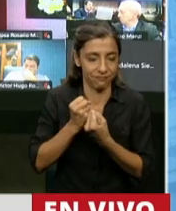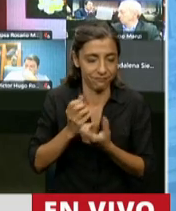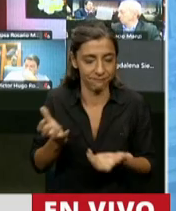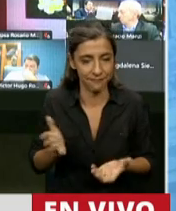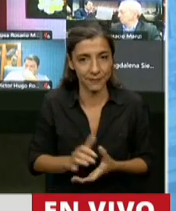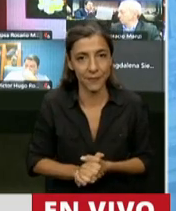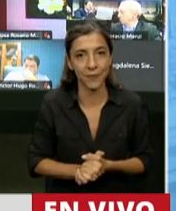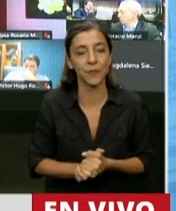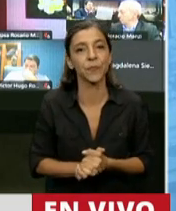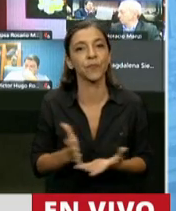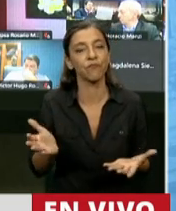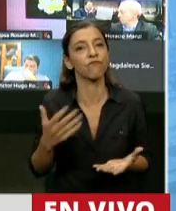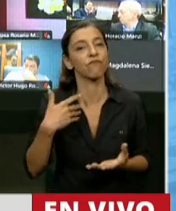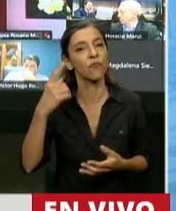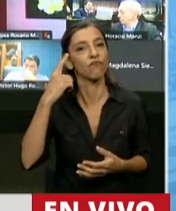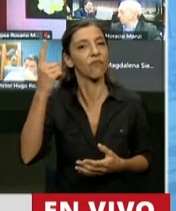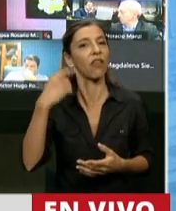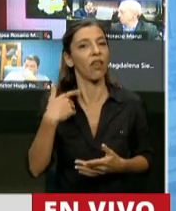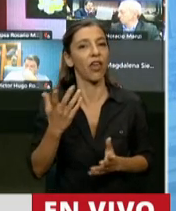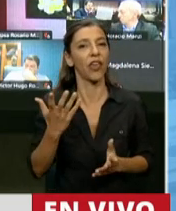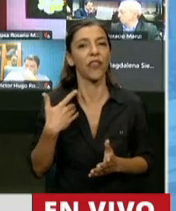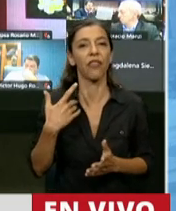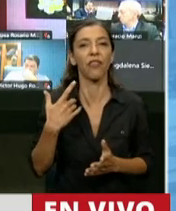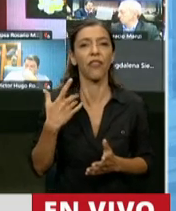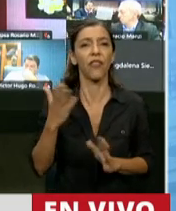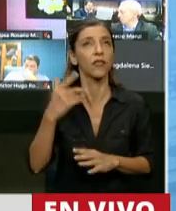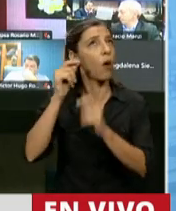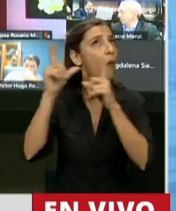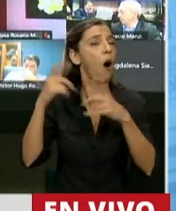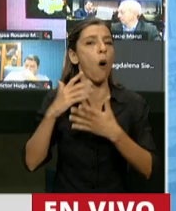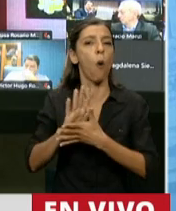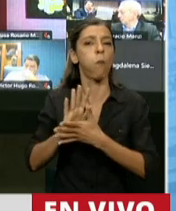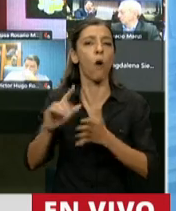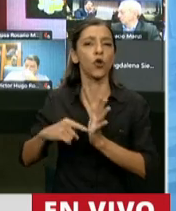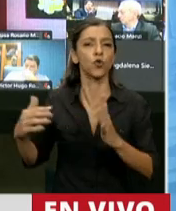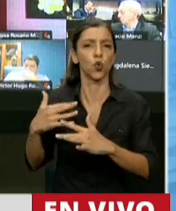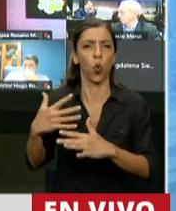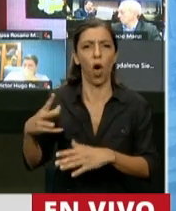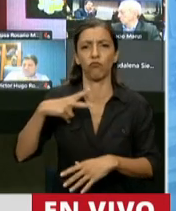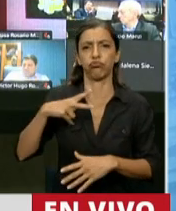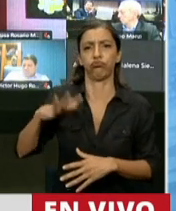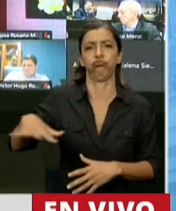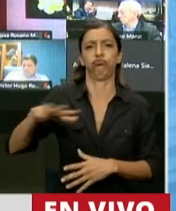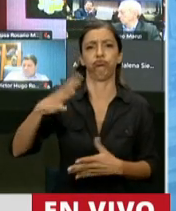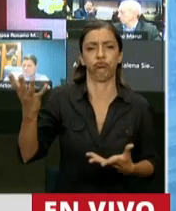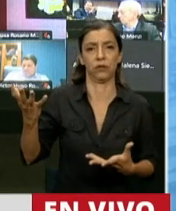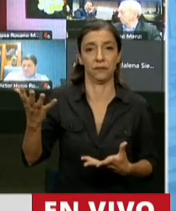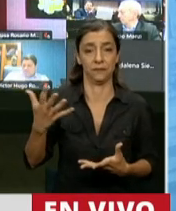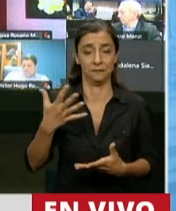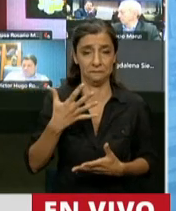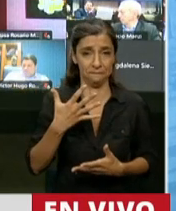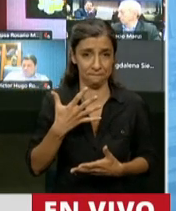Quisiendo forjar una idea de una ciudad rica e insolidaria. Y, Presidente, esto no es así.